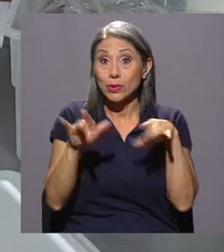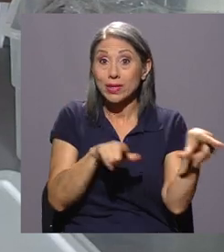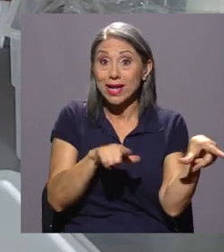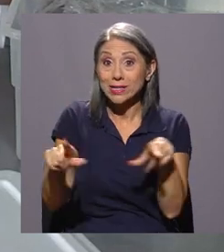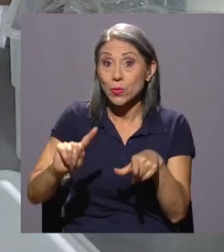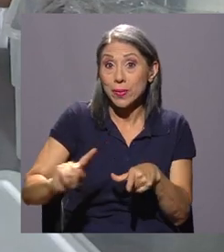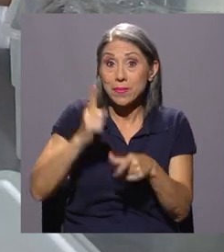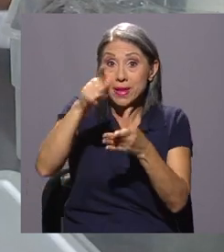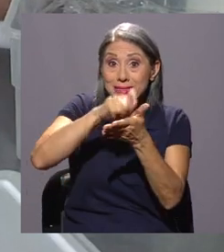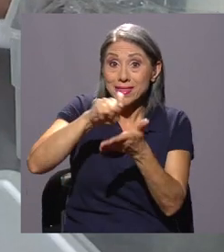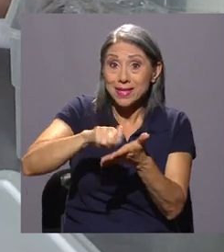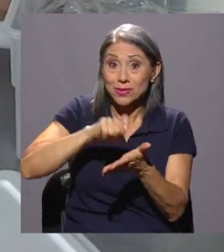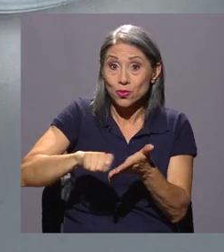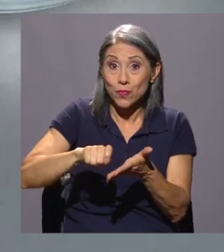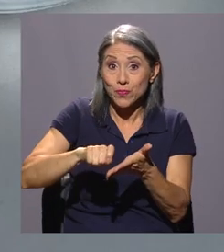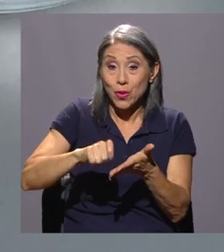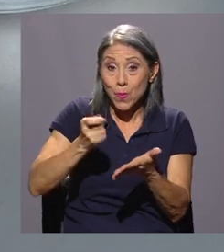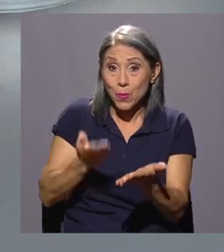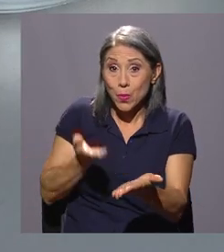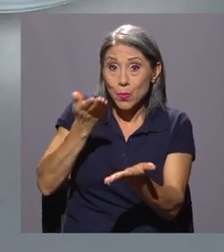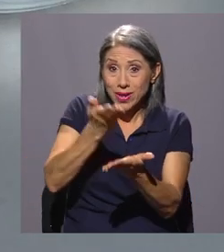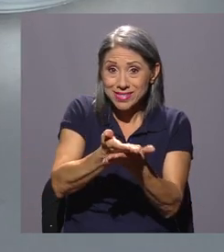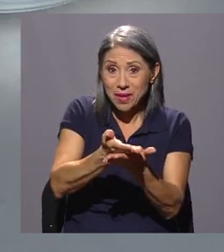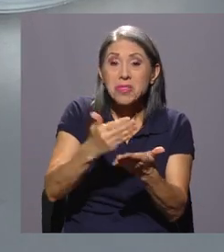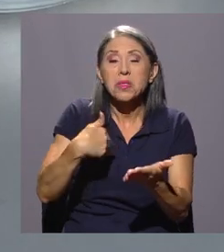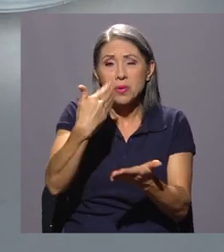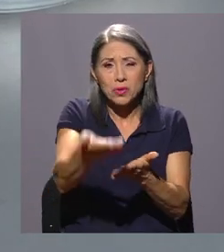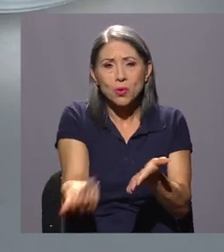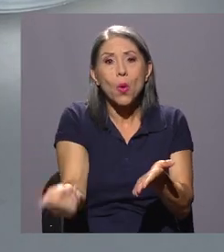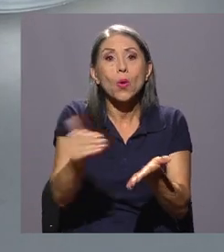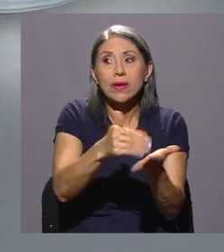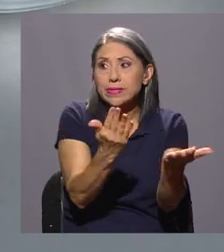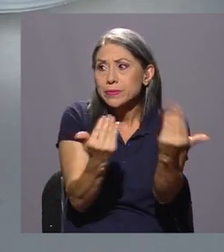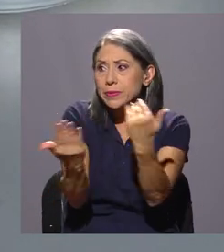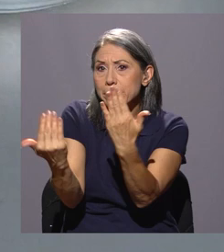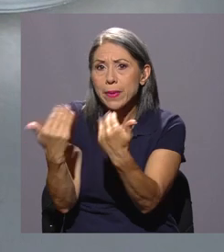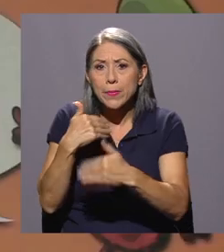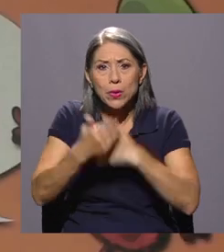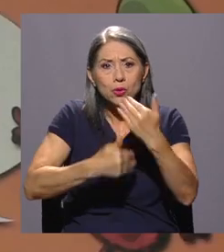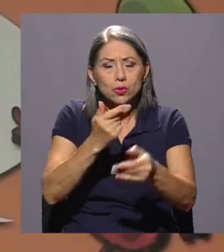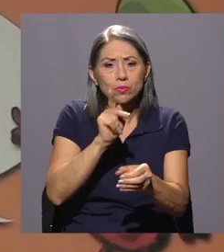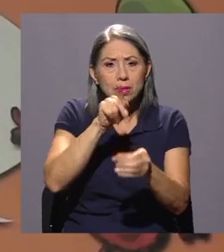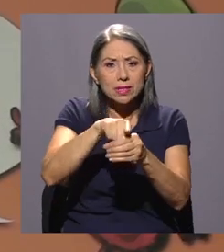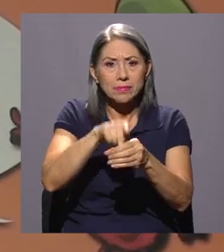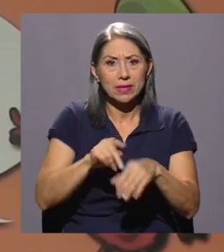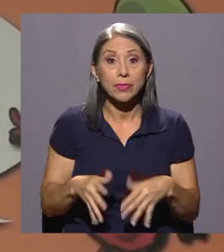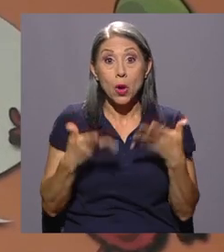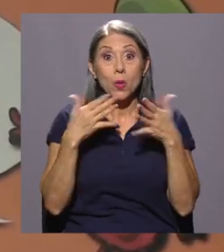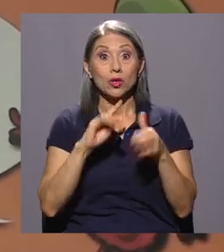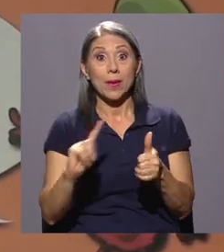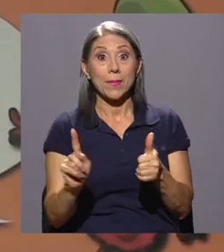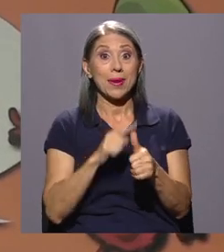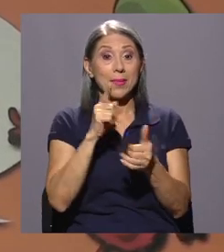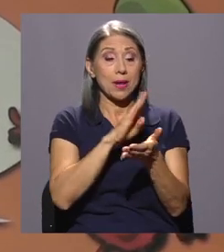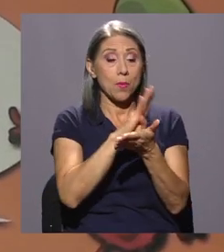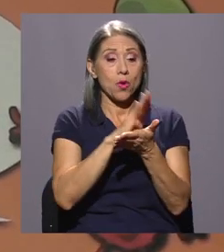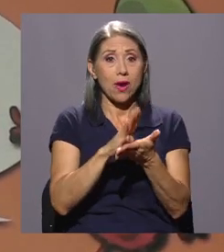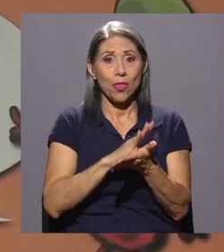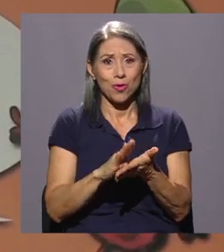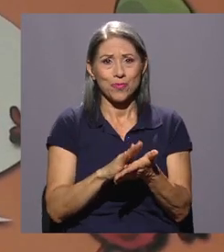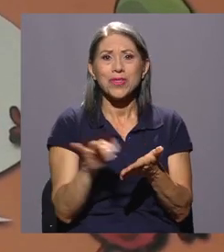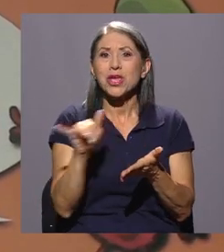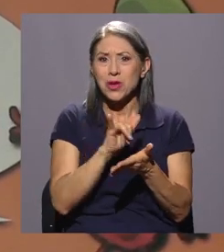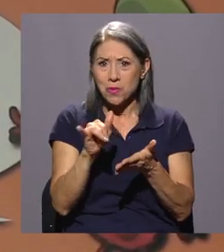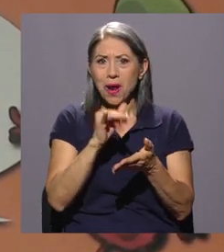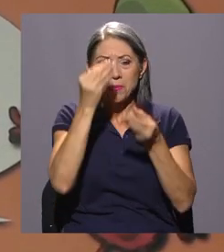se tenga el primer texto de esta propuesta, se volverá a efectuar otro proceso participativo. Una vez que tengamos este primer borrador lo vamos a